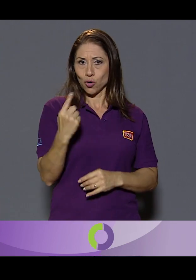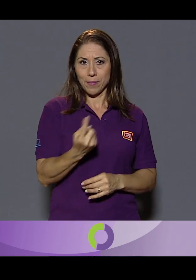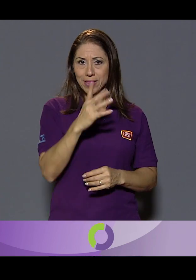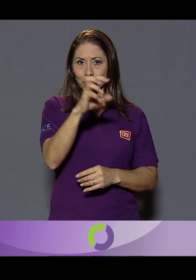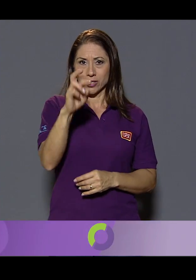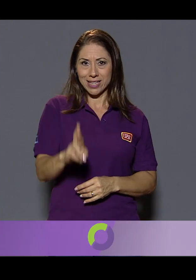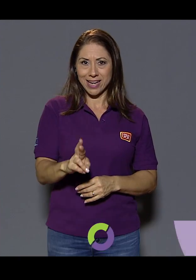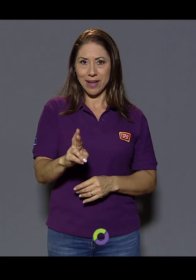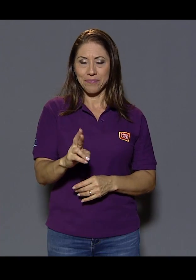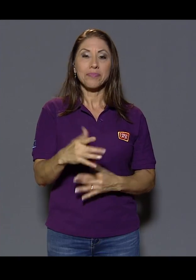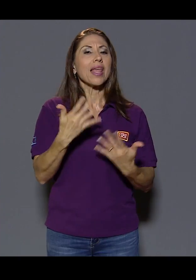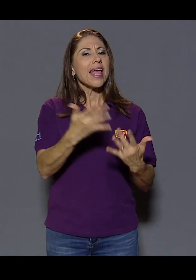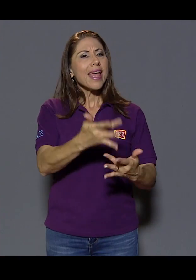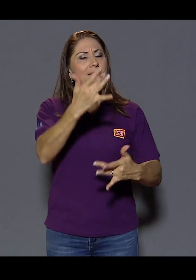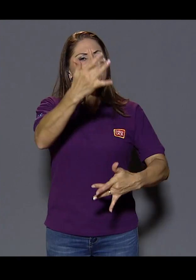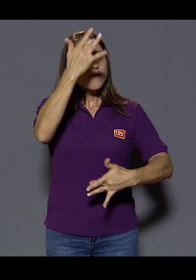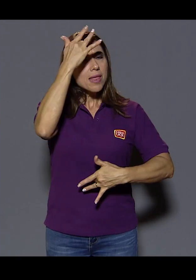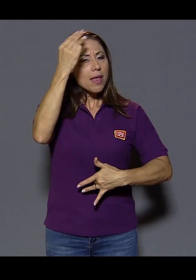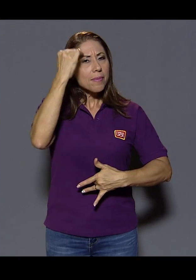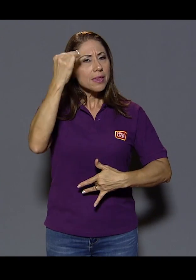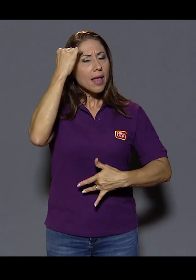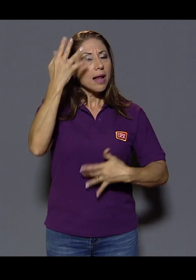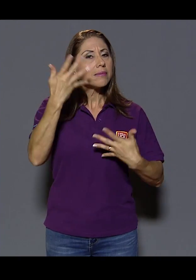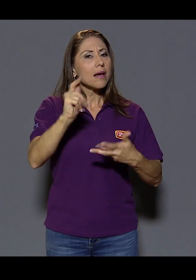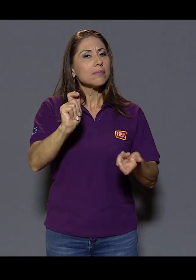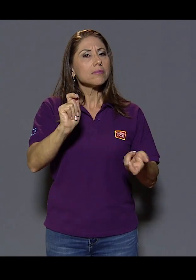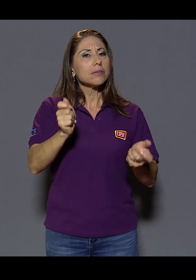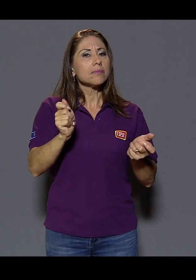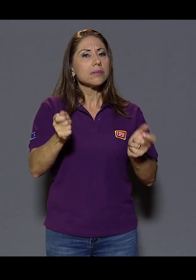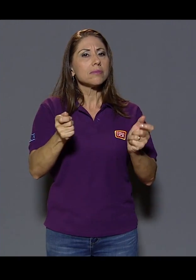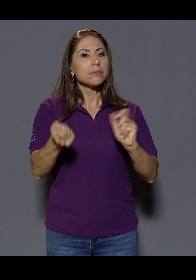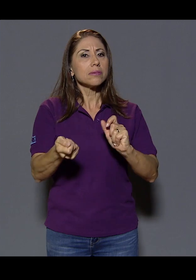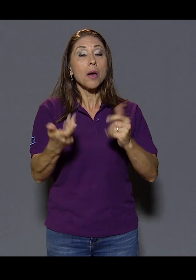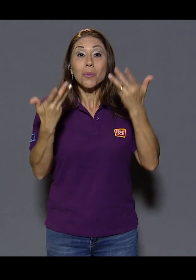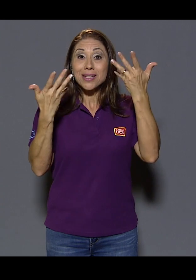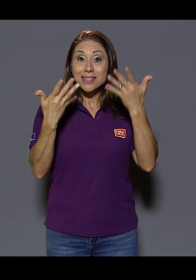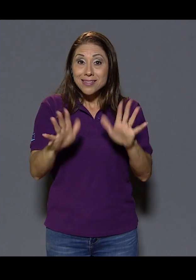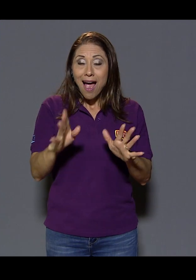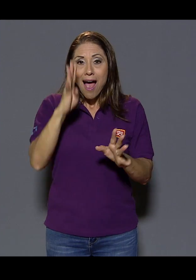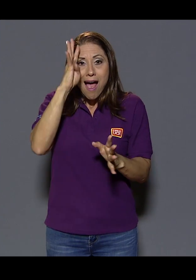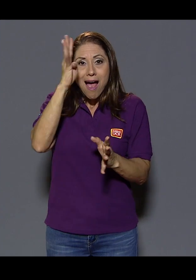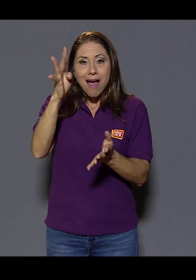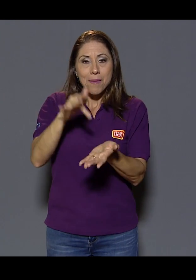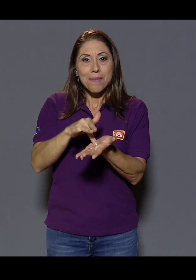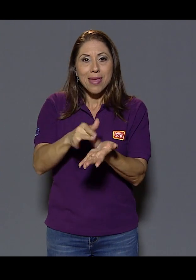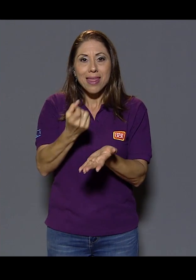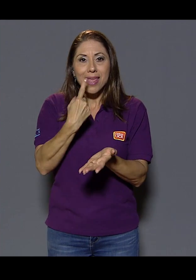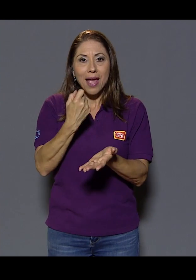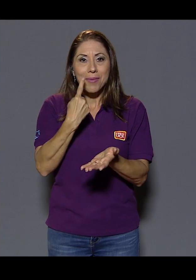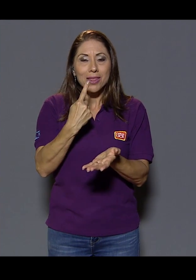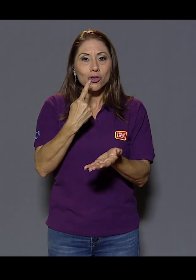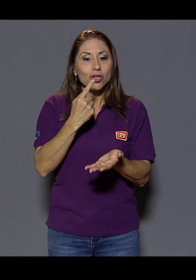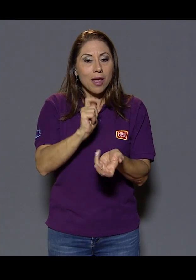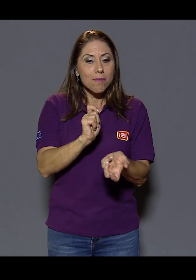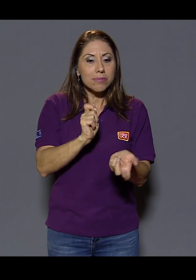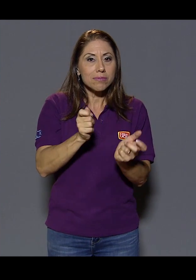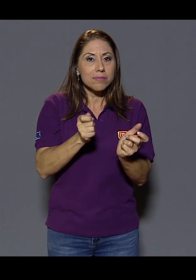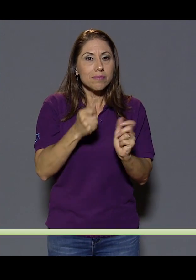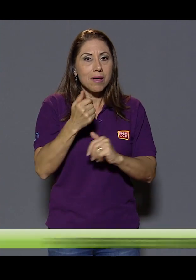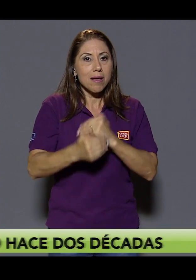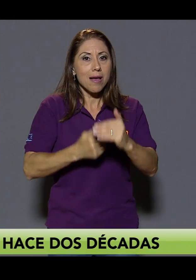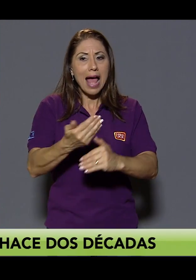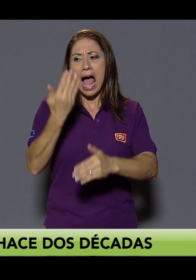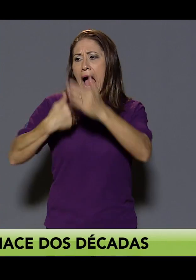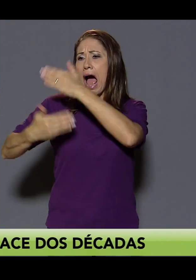la enfermedad mental se había transformado porque aparecieron medicamentos que modificaban la evolución natural. Antes todas las